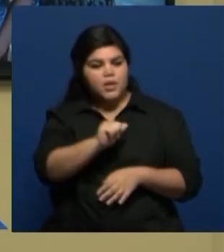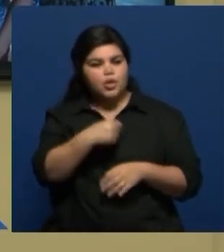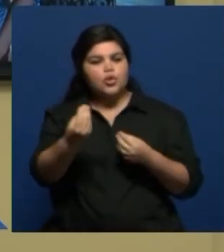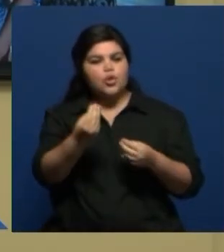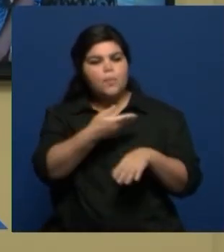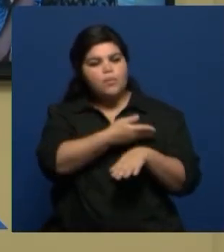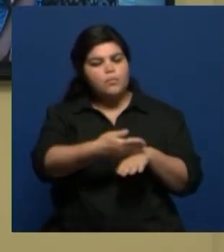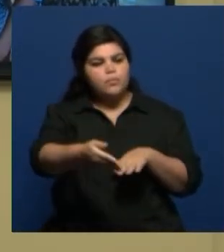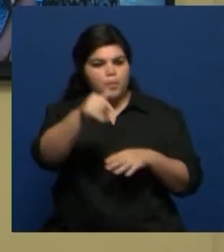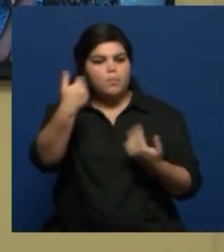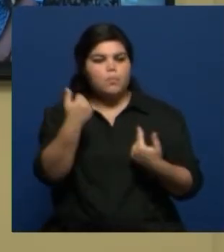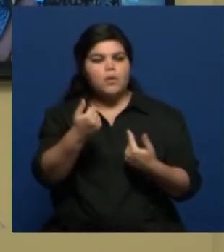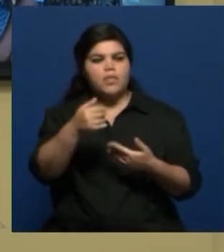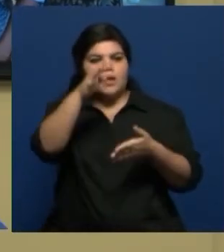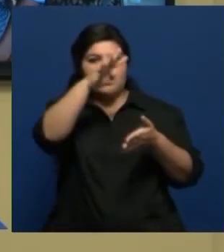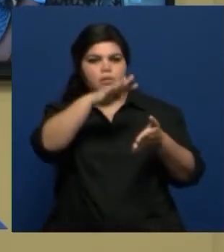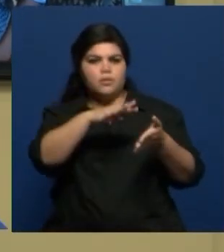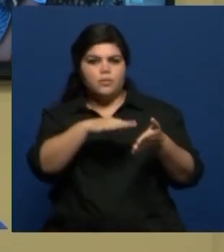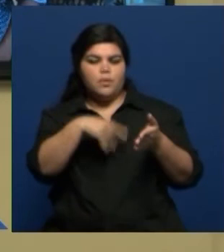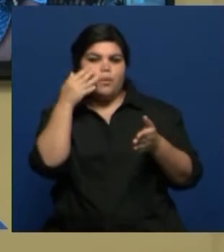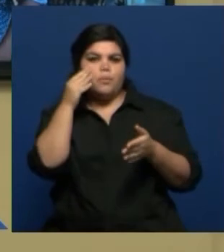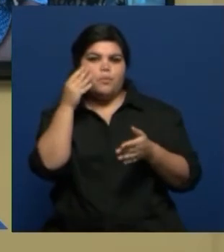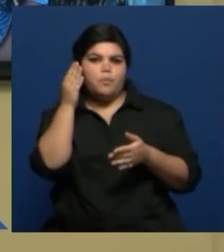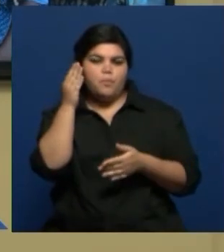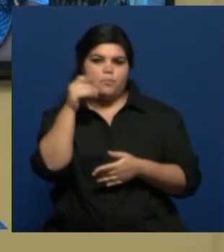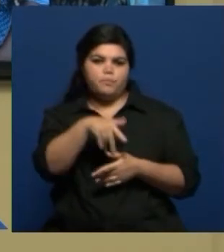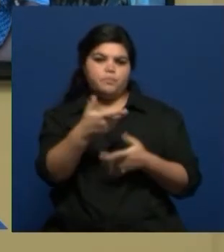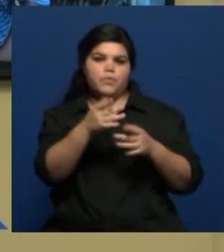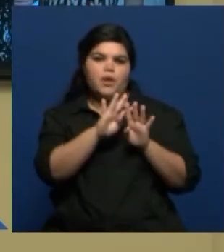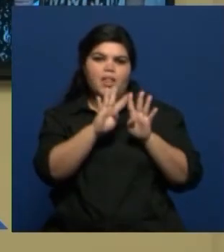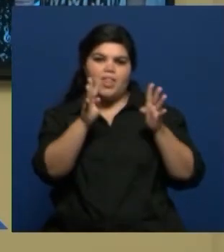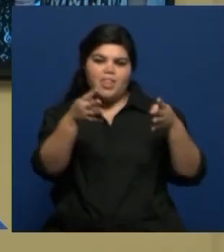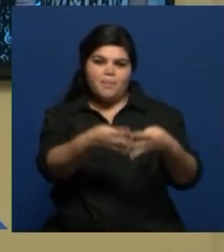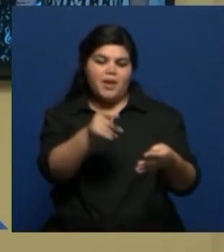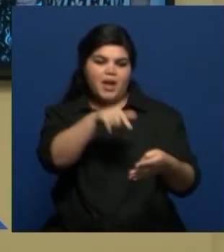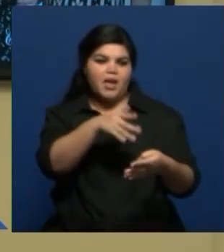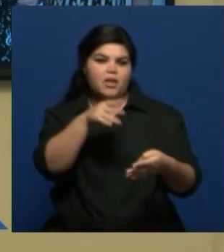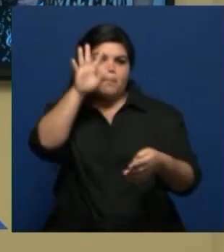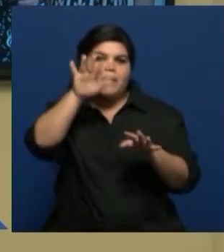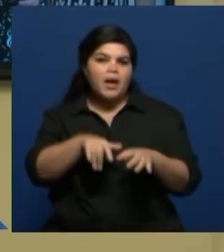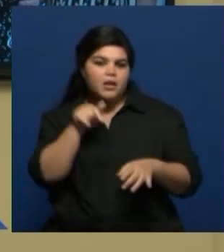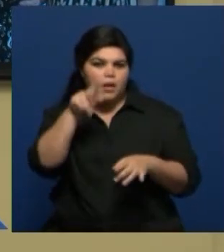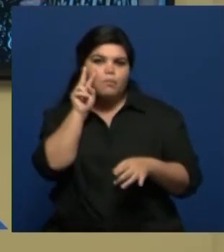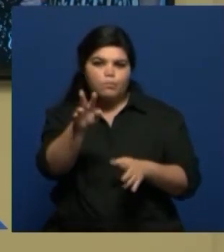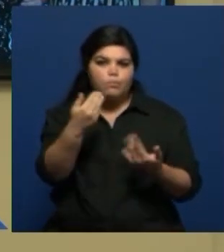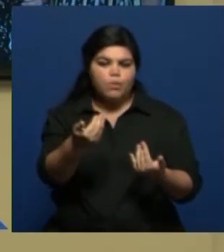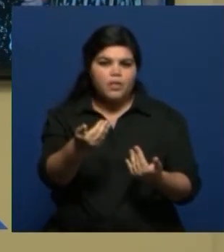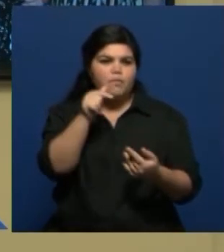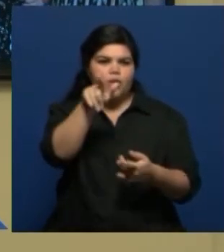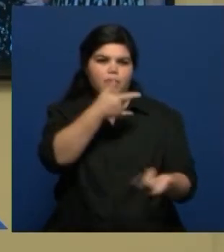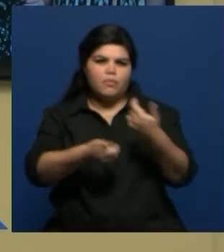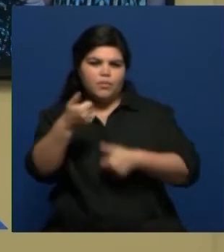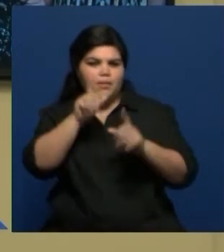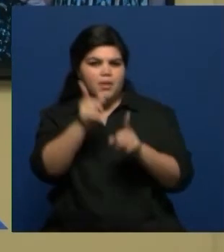Más allá de que uno puede ver la programación allí, seguramente en las redes sociales del Espacio Julio Parque. Ahora vos me podés decir también dónde podemos buscar. Pero,